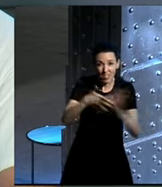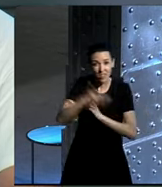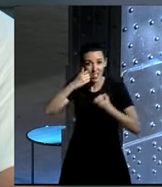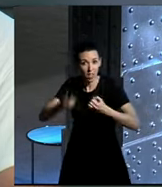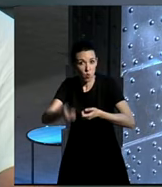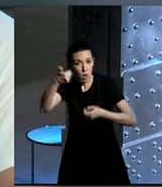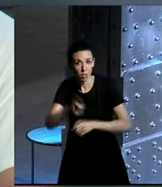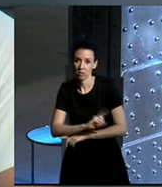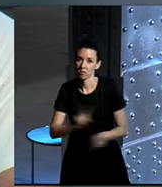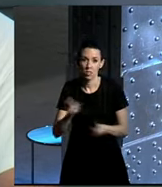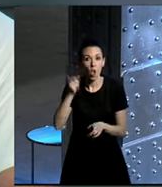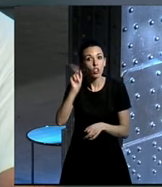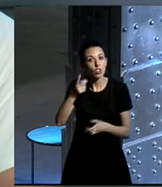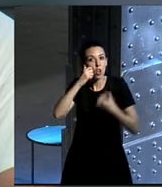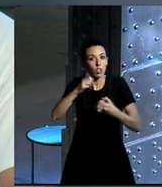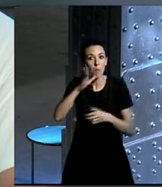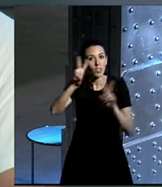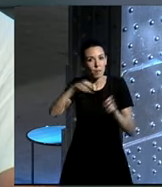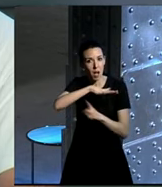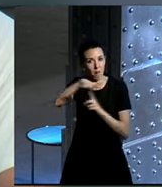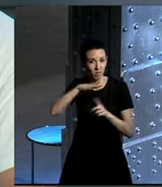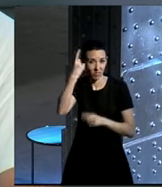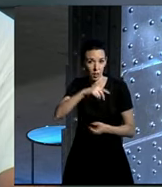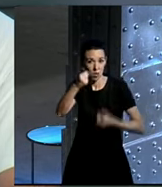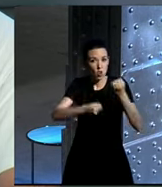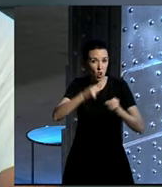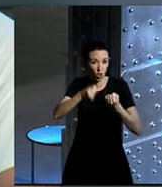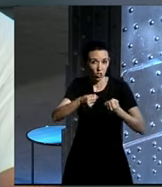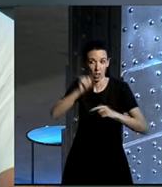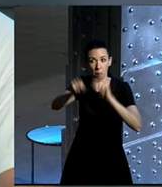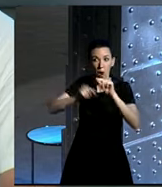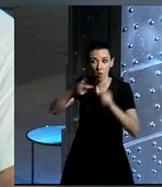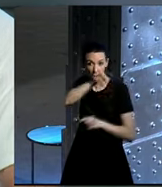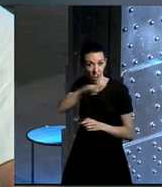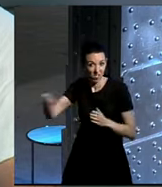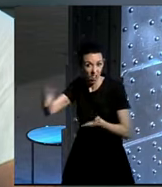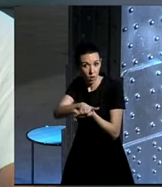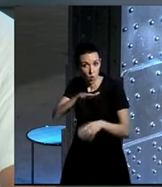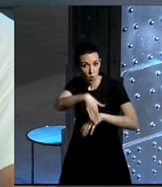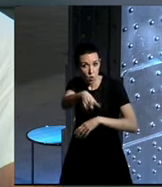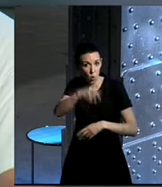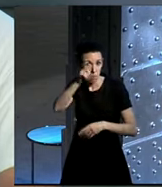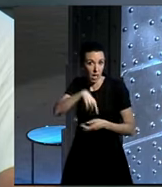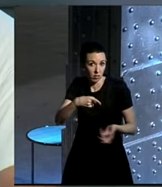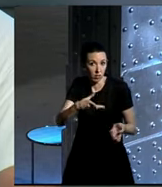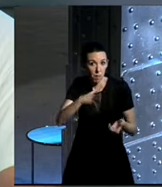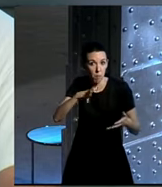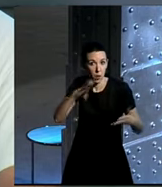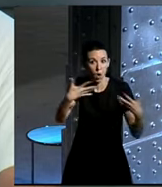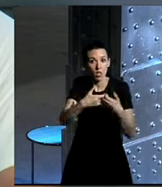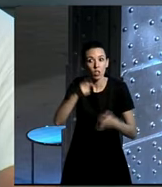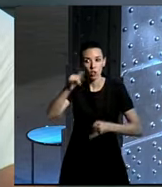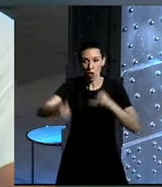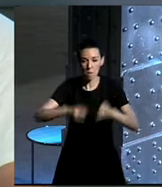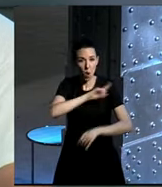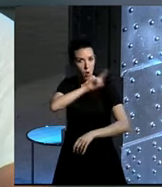más salud, no solo por el tema medioambiental. Los coches matan mucha gente por contaminación, matan mucha gente por accidente. Y también es más salud porque estás haciendo ejercicio físico y